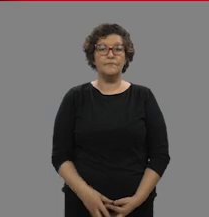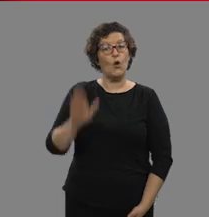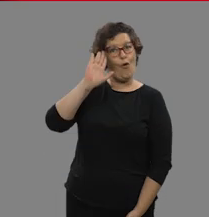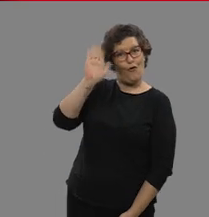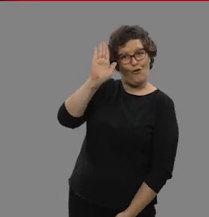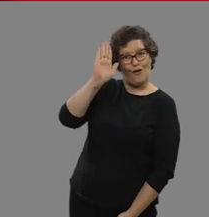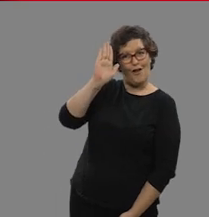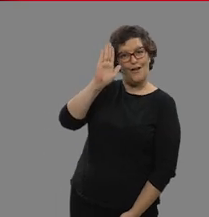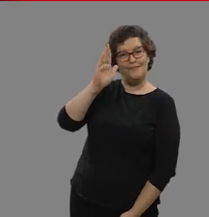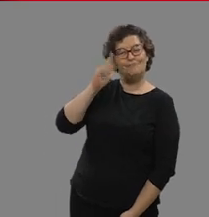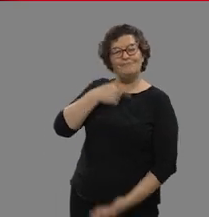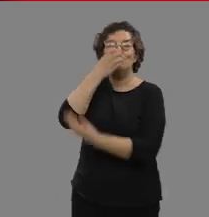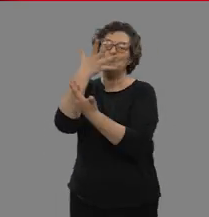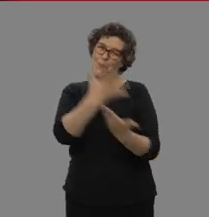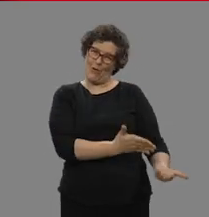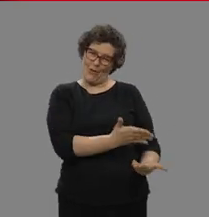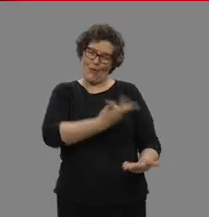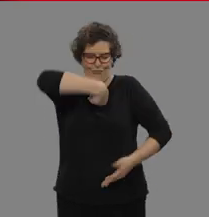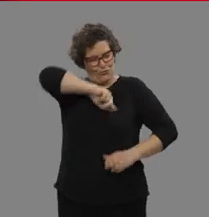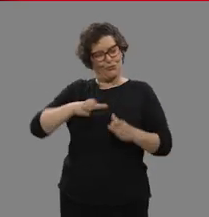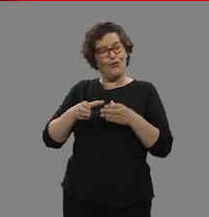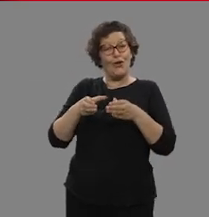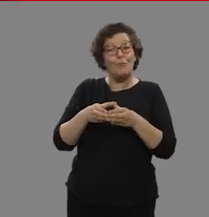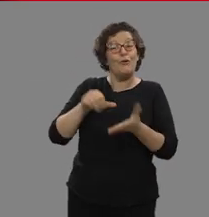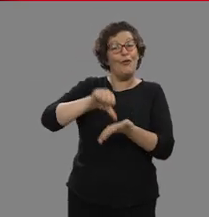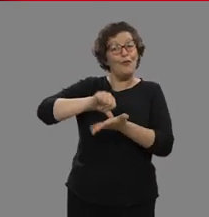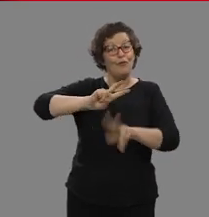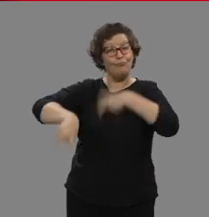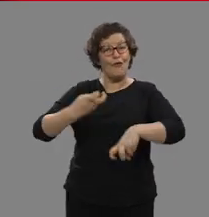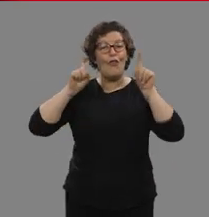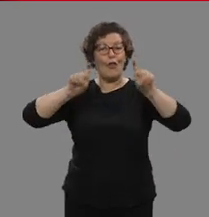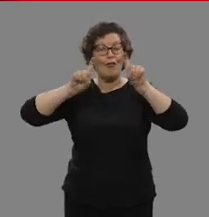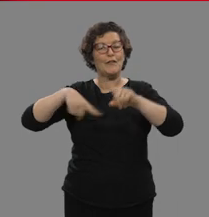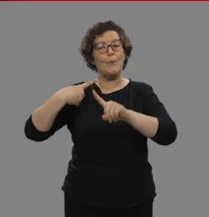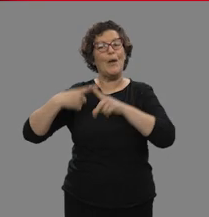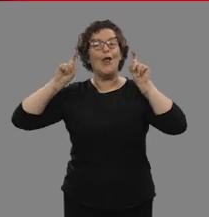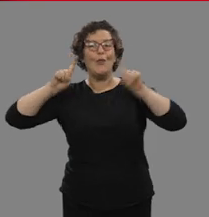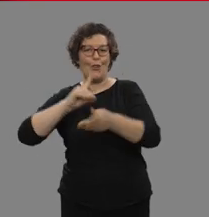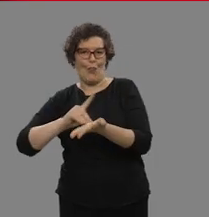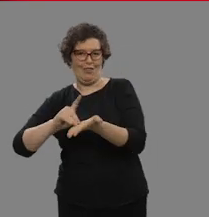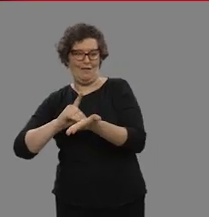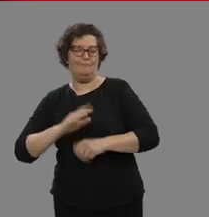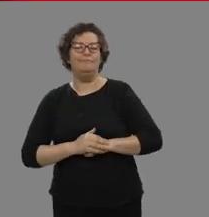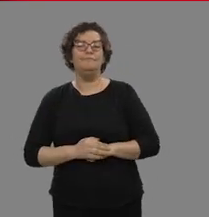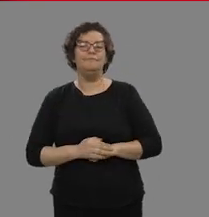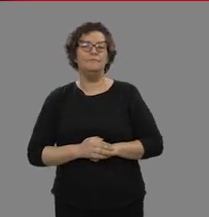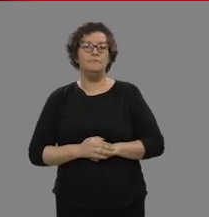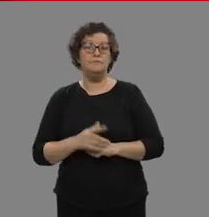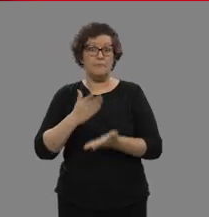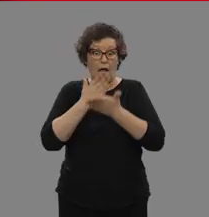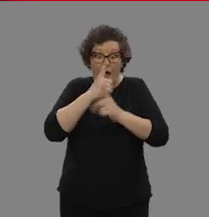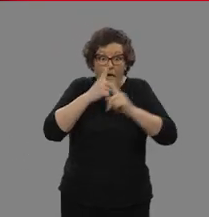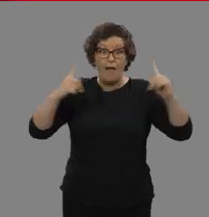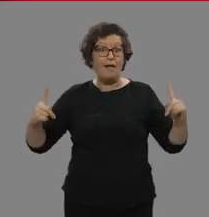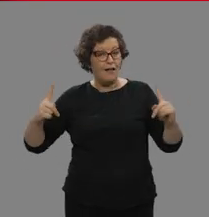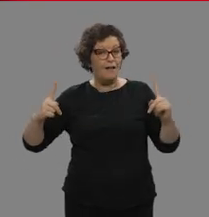Hola, te doy la bienvenida en nombre del equipo del Centro de Innovación Docente y Educación Digital. Durante